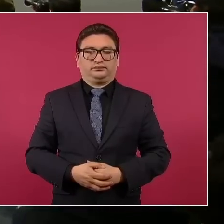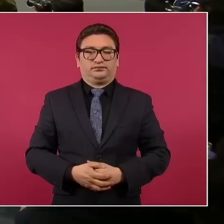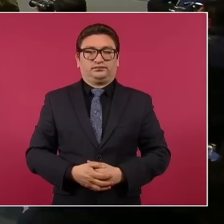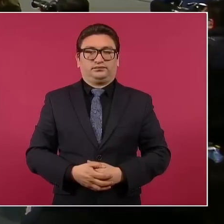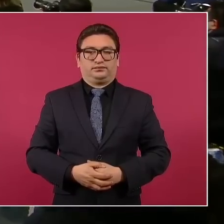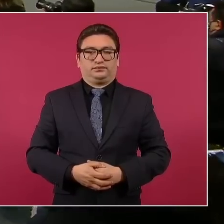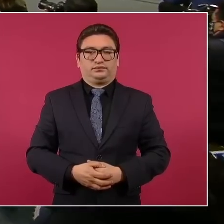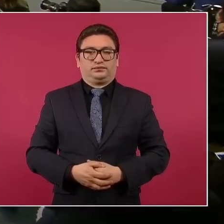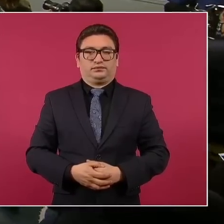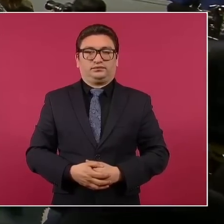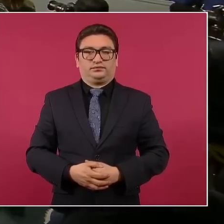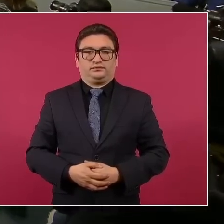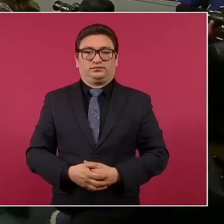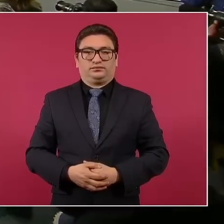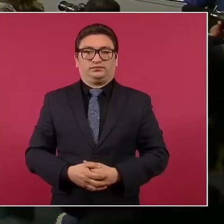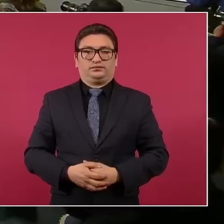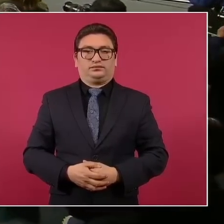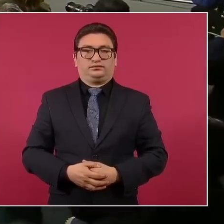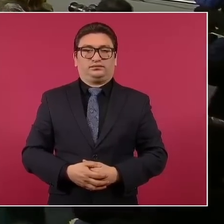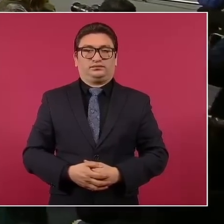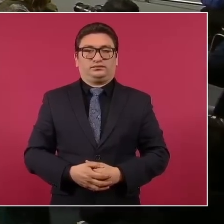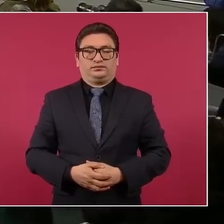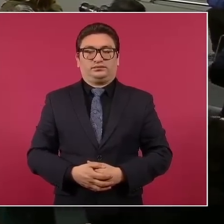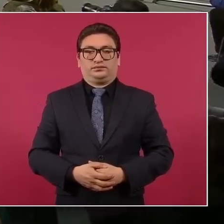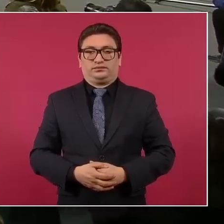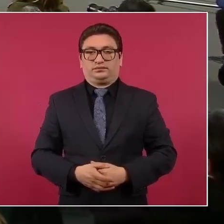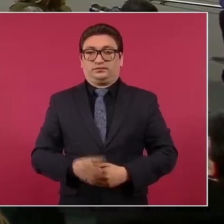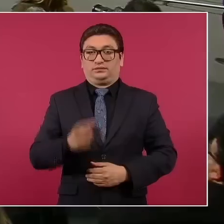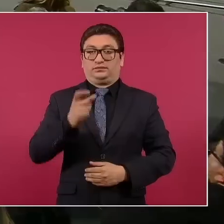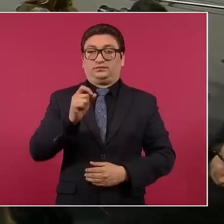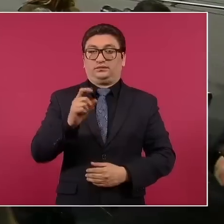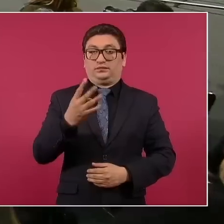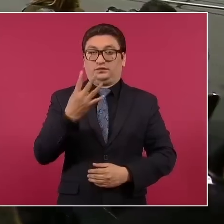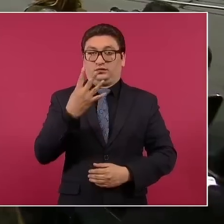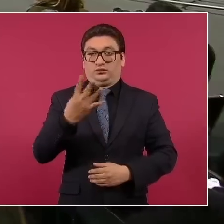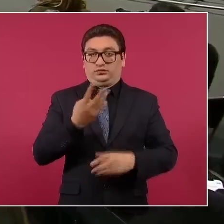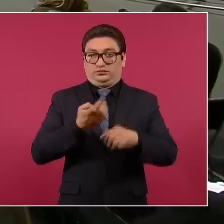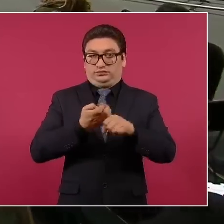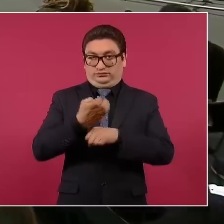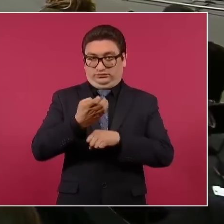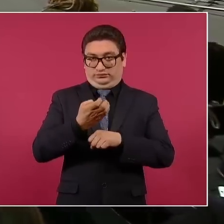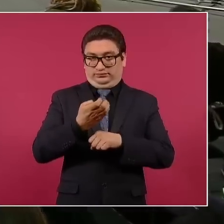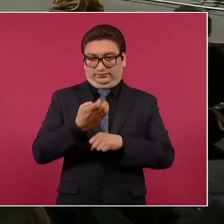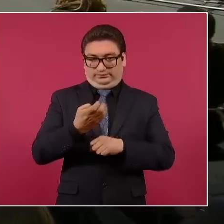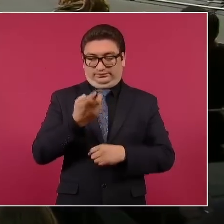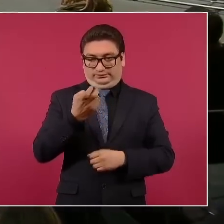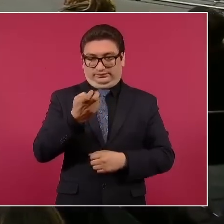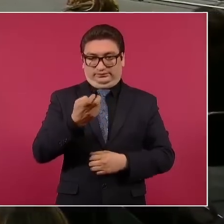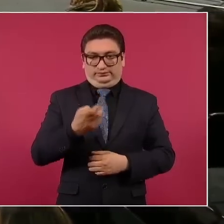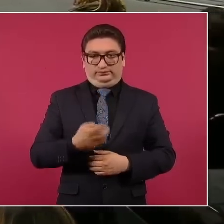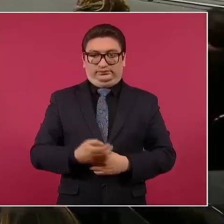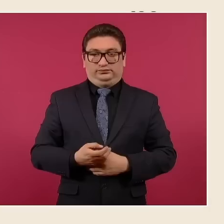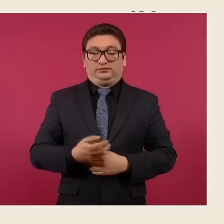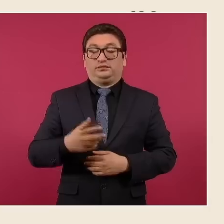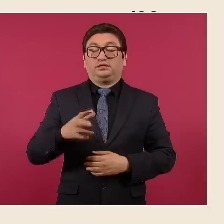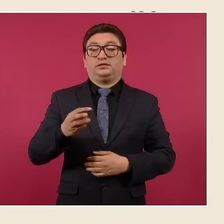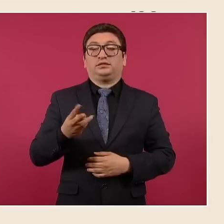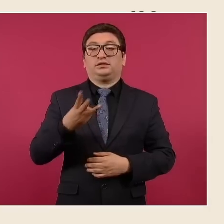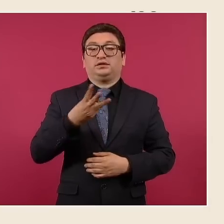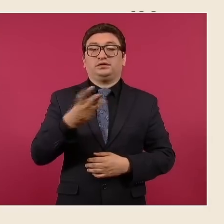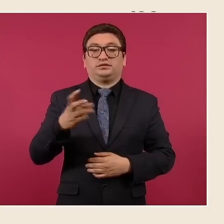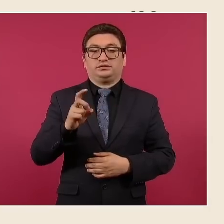En estos 24 estados, estos 330